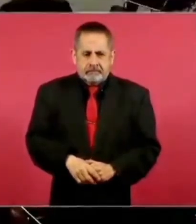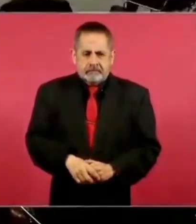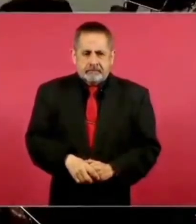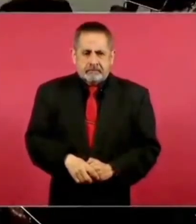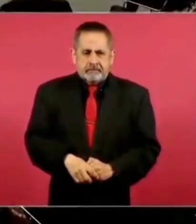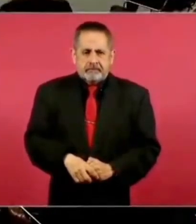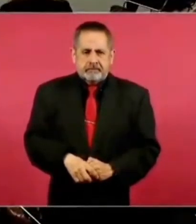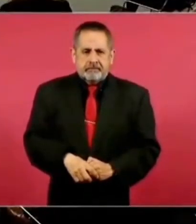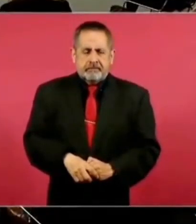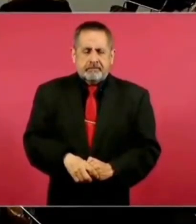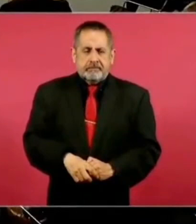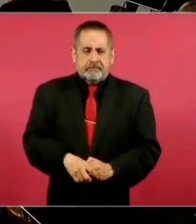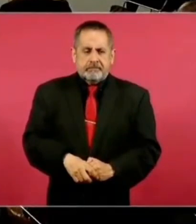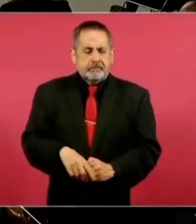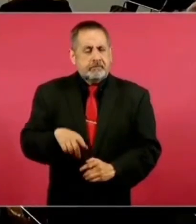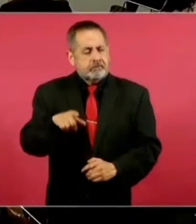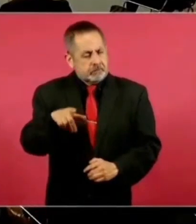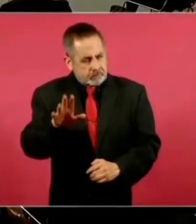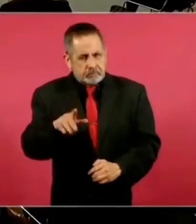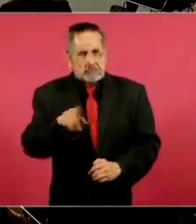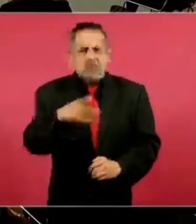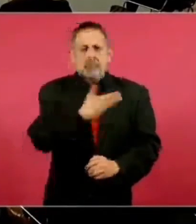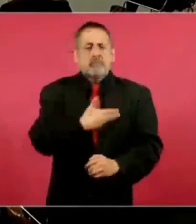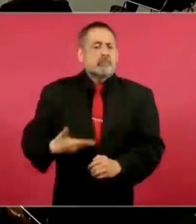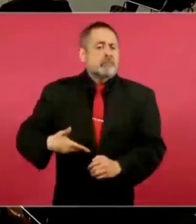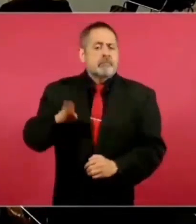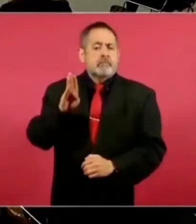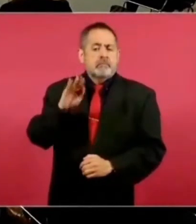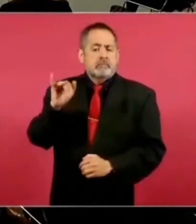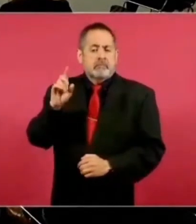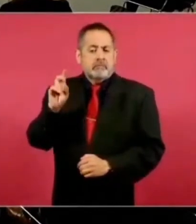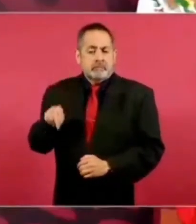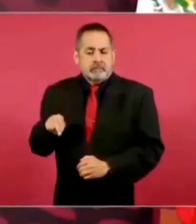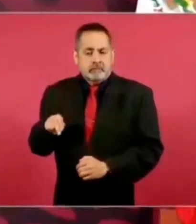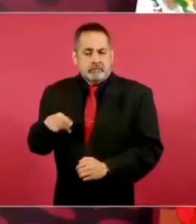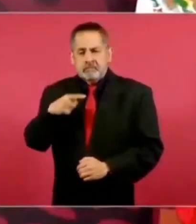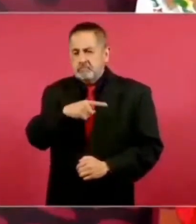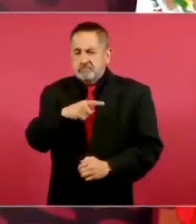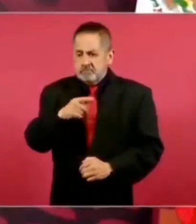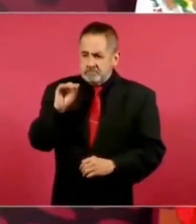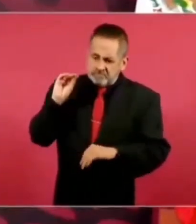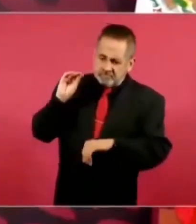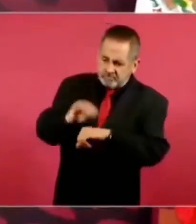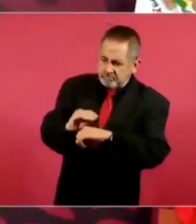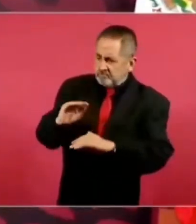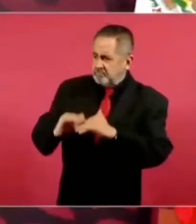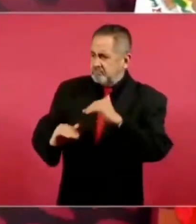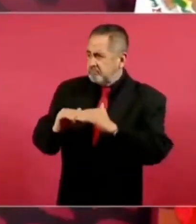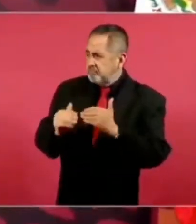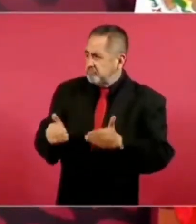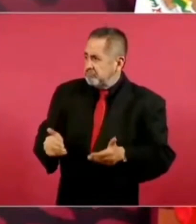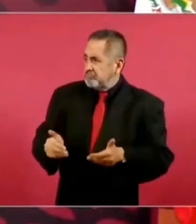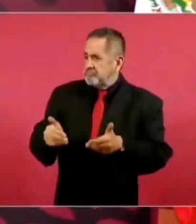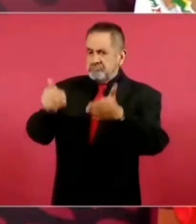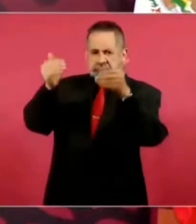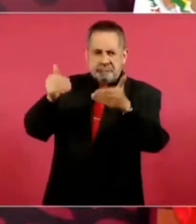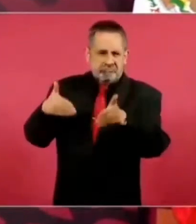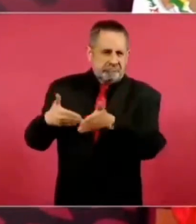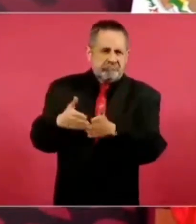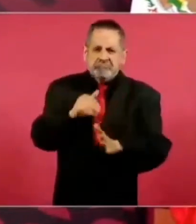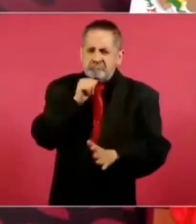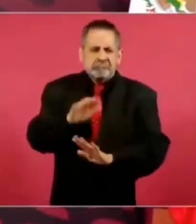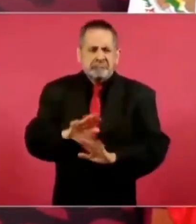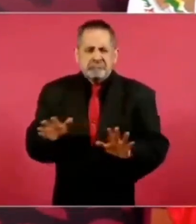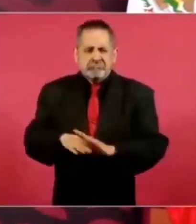Bueno, y el presidente, vaya, no ha hecho muro, nada más, es el